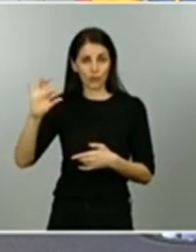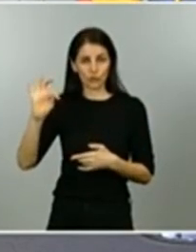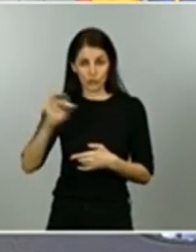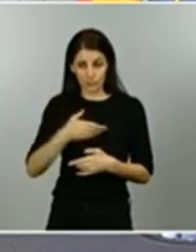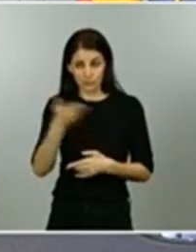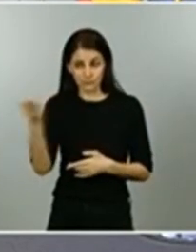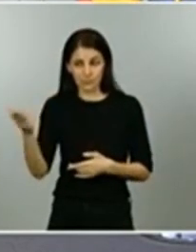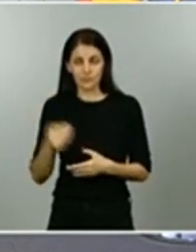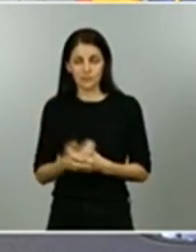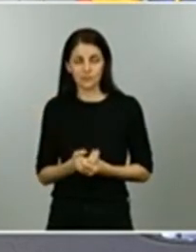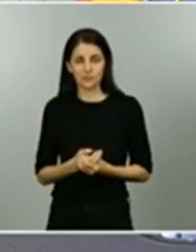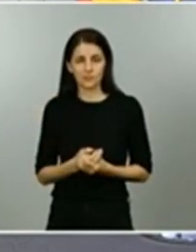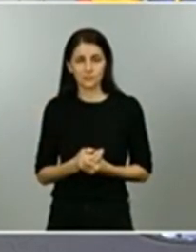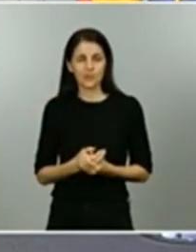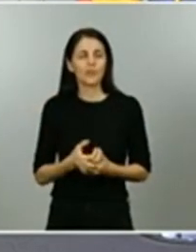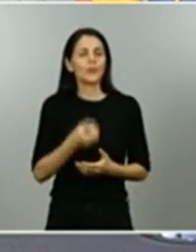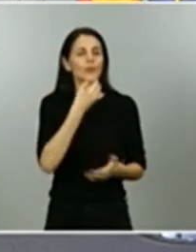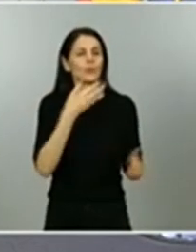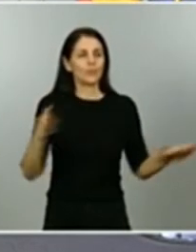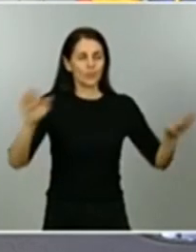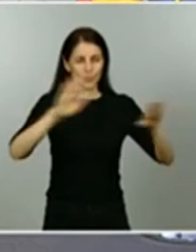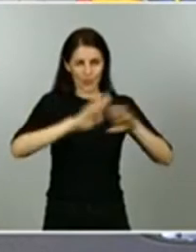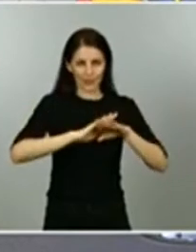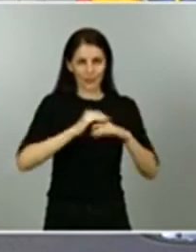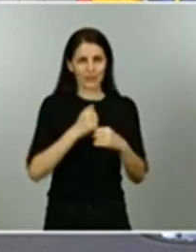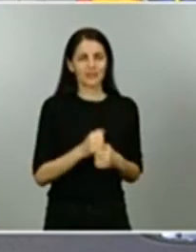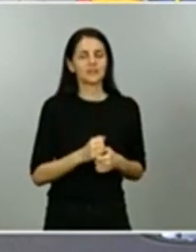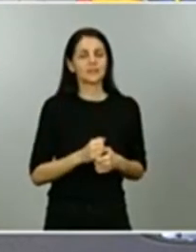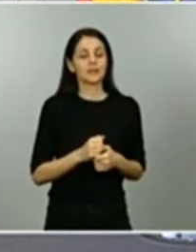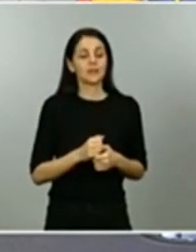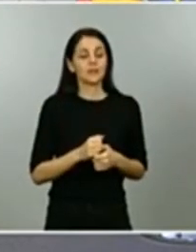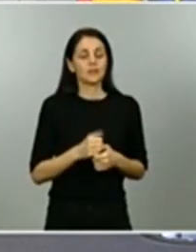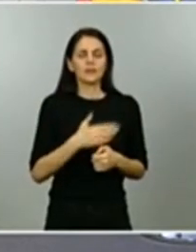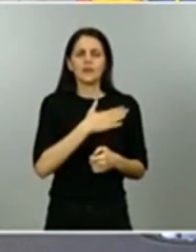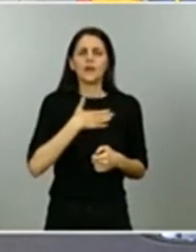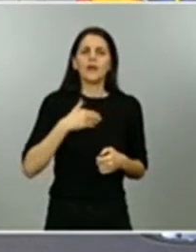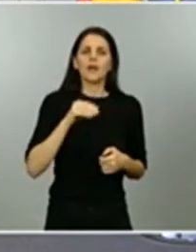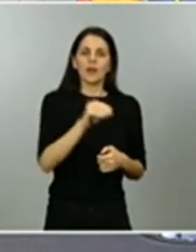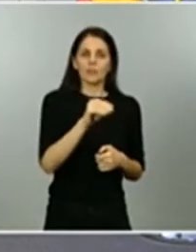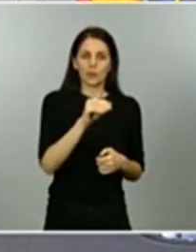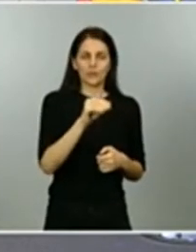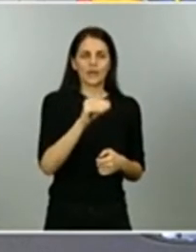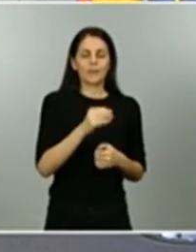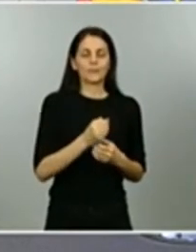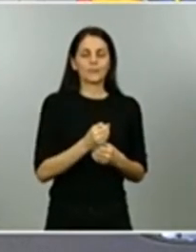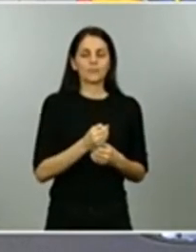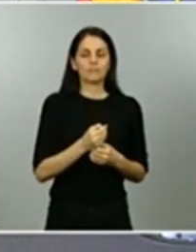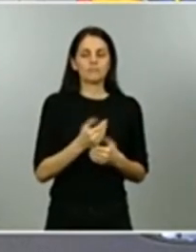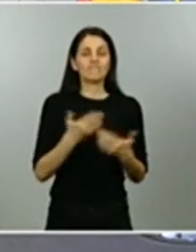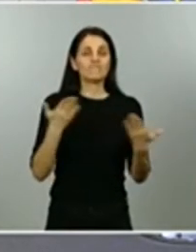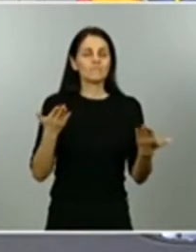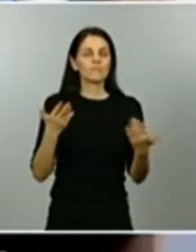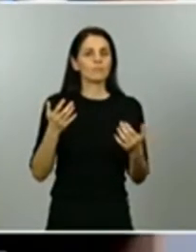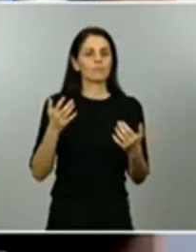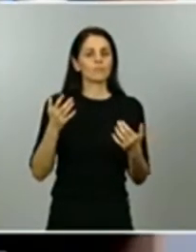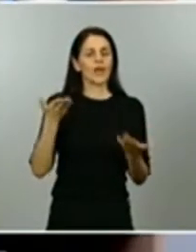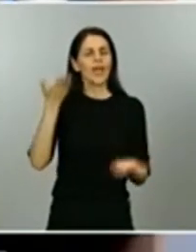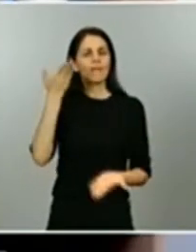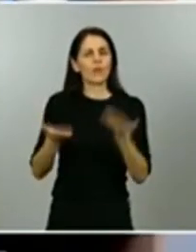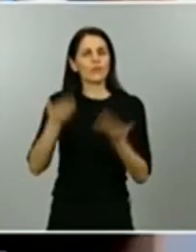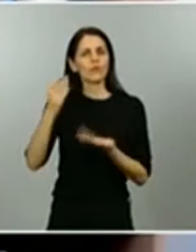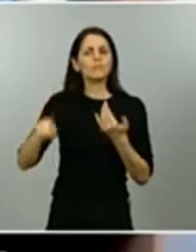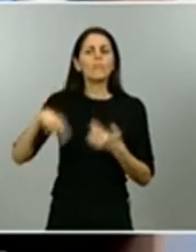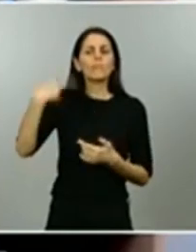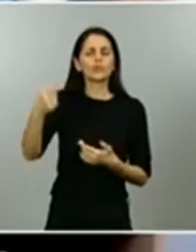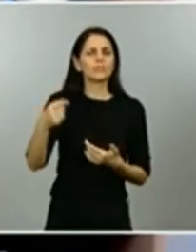Buenas noches Antonio Ruiz Valdivia del Huffington Post yo quería preguntarles cuándo se producirá la siguiente evaluación si será dentro de 15